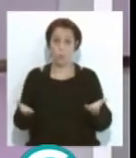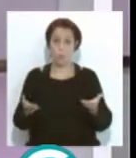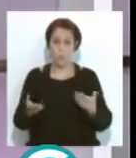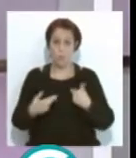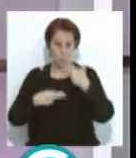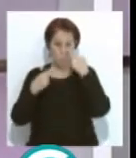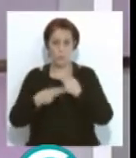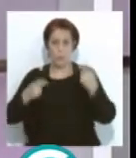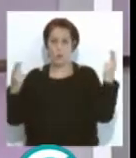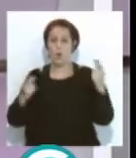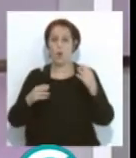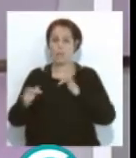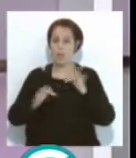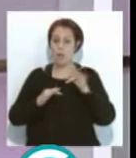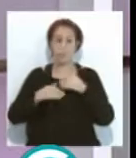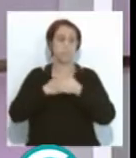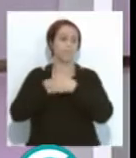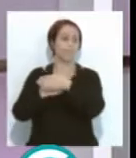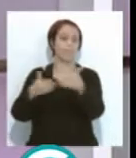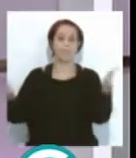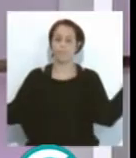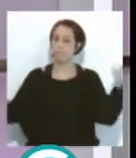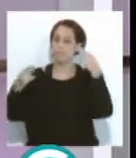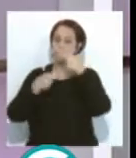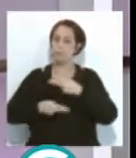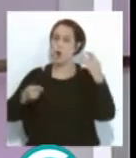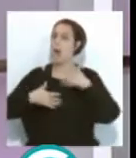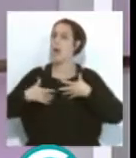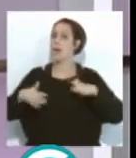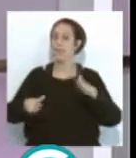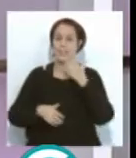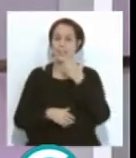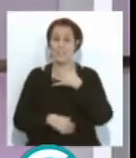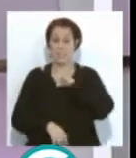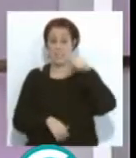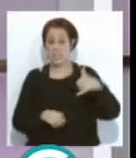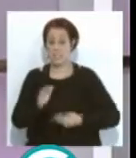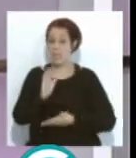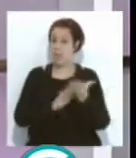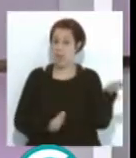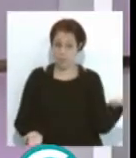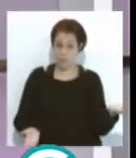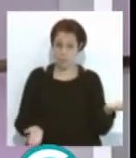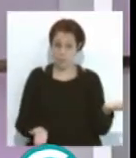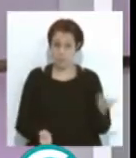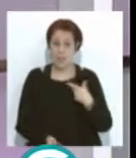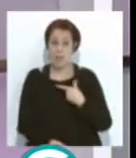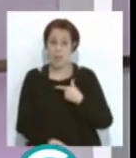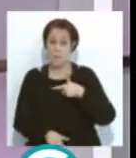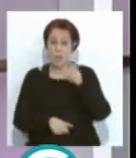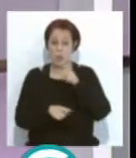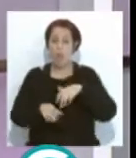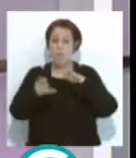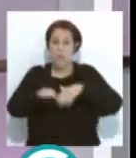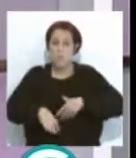público... Hemos abierto el teatro a todo ese público, que si se cansa se va, o si se cansa... Que no es el verdadero aficionado